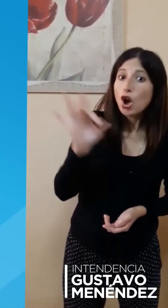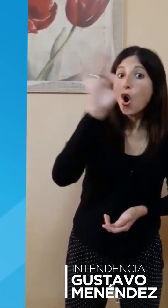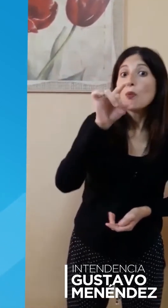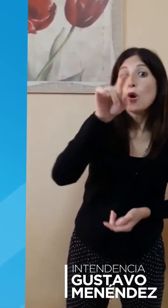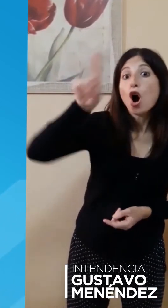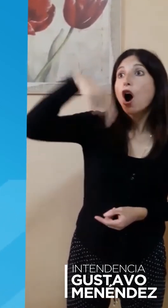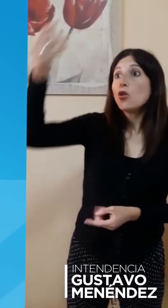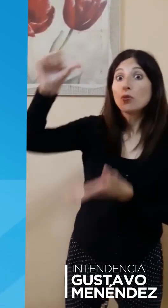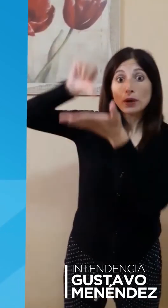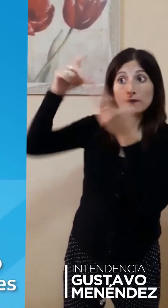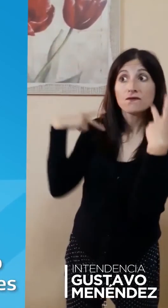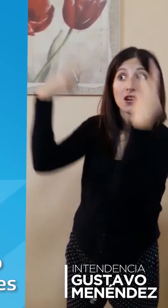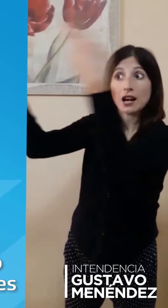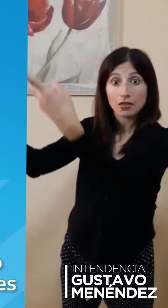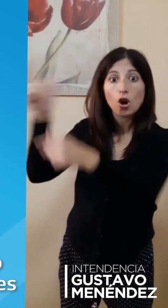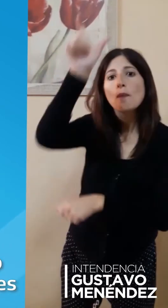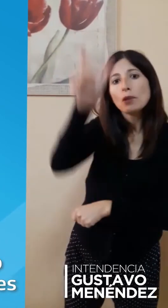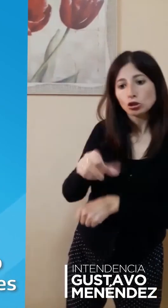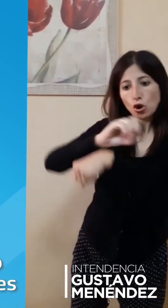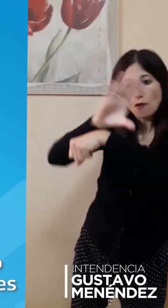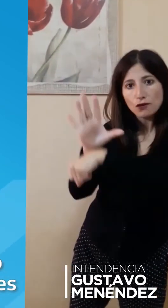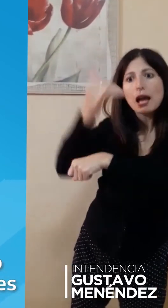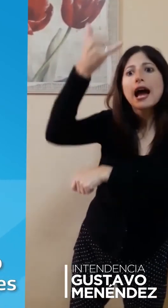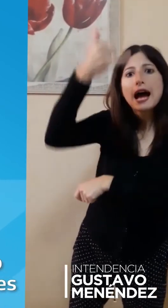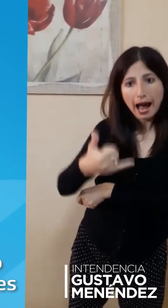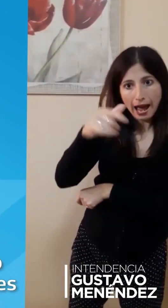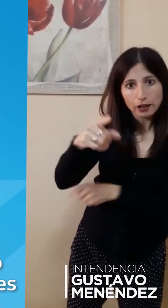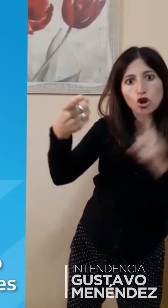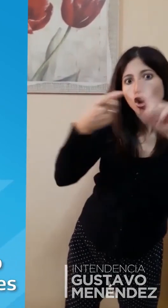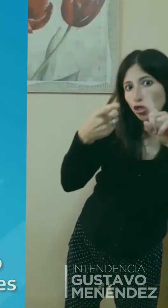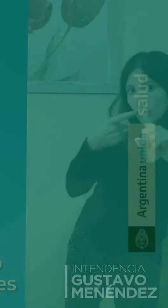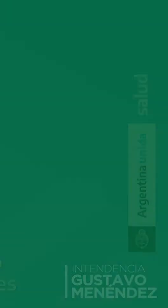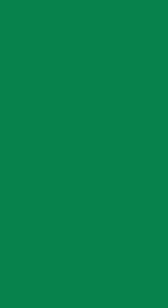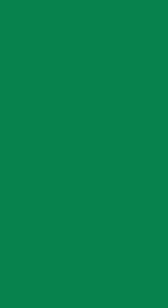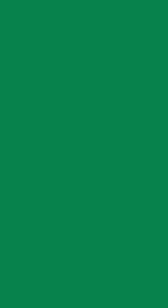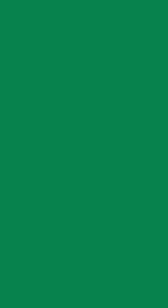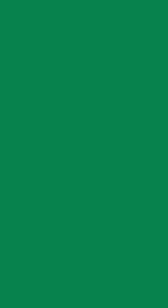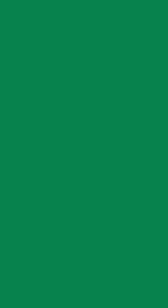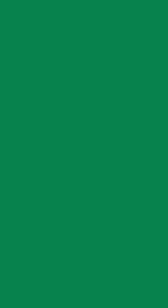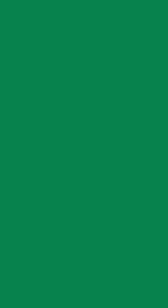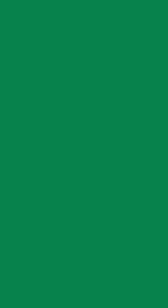algún país con circulación del virus o en contacto con algún caso confirmado, no te automediques.